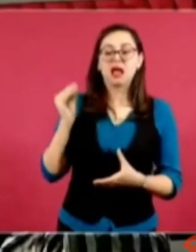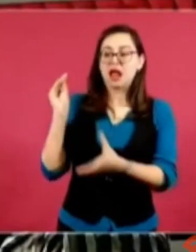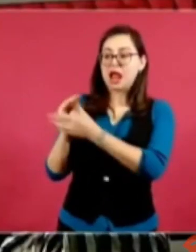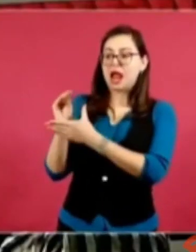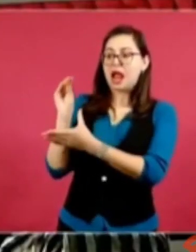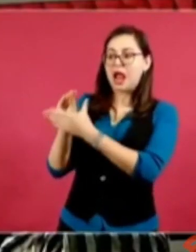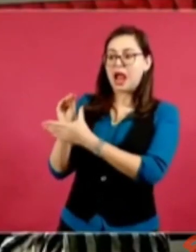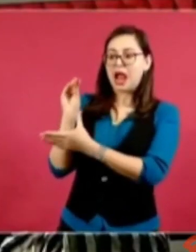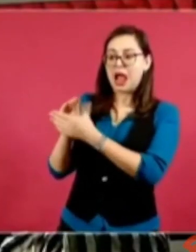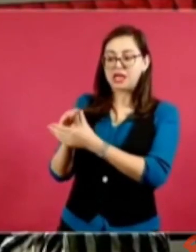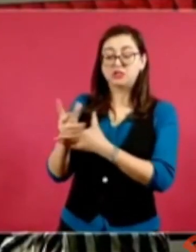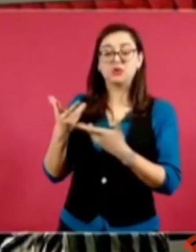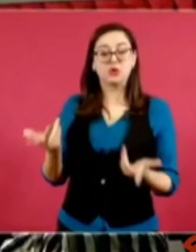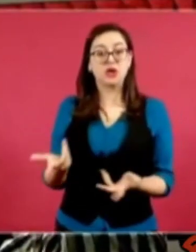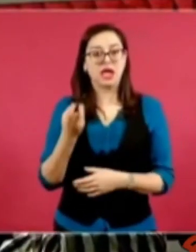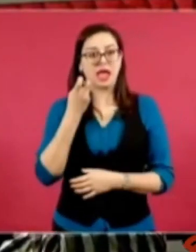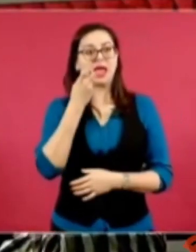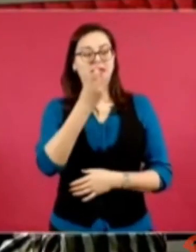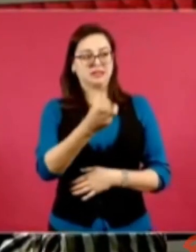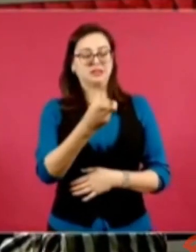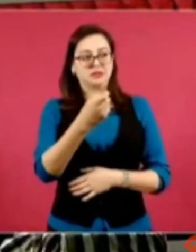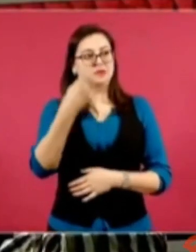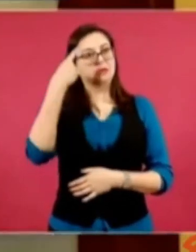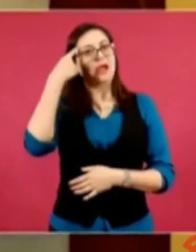terminar aquí es